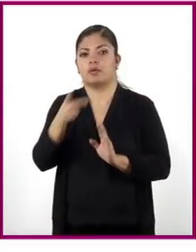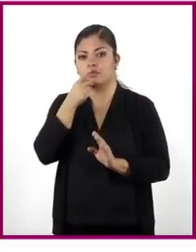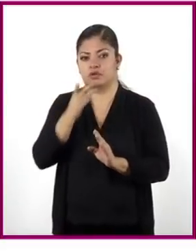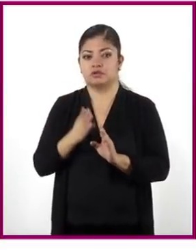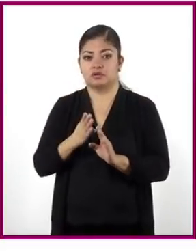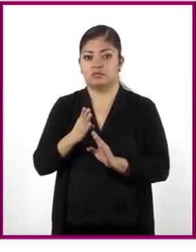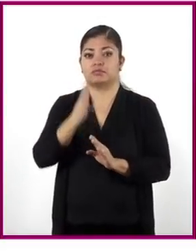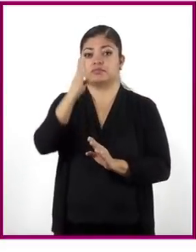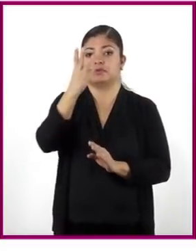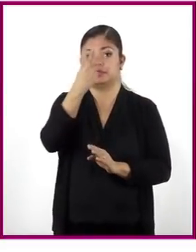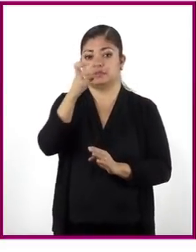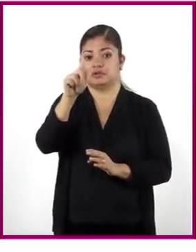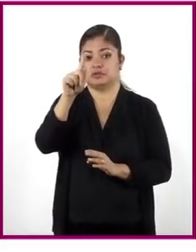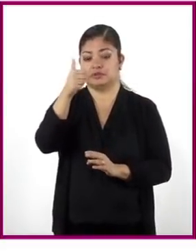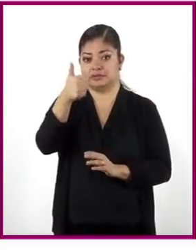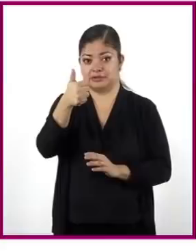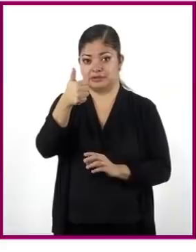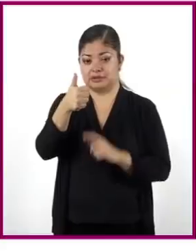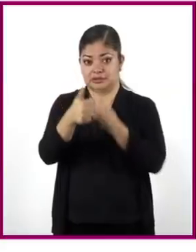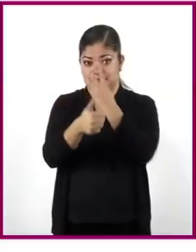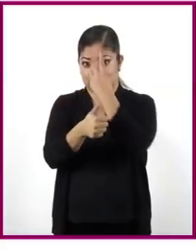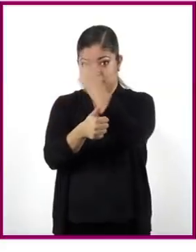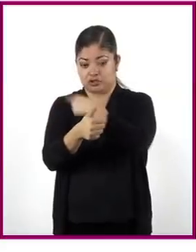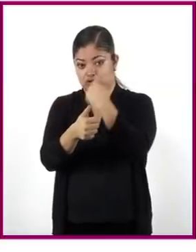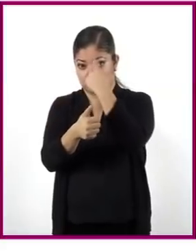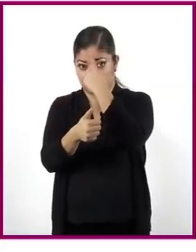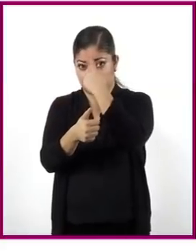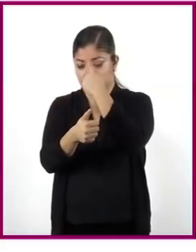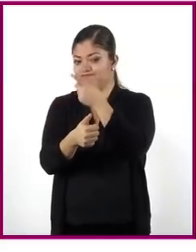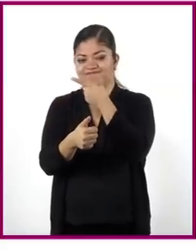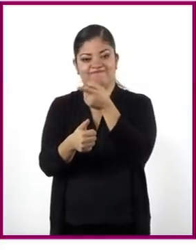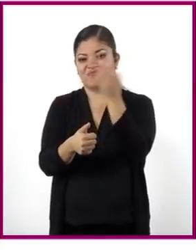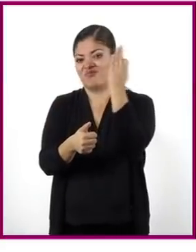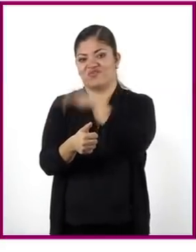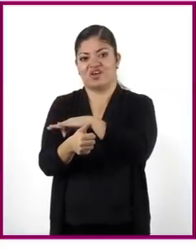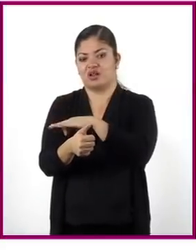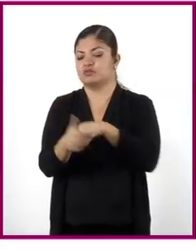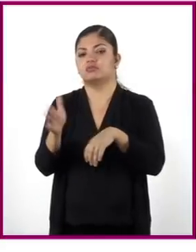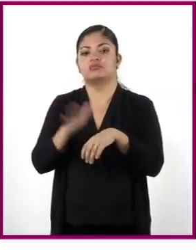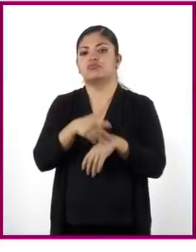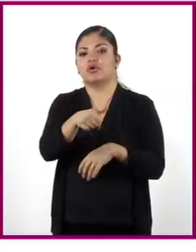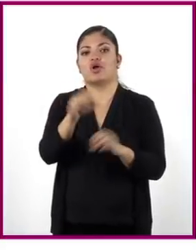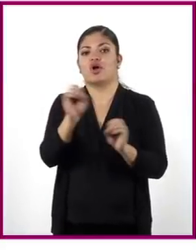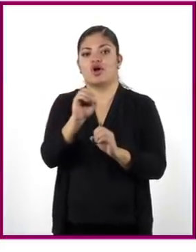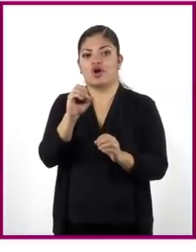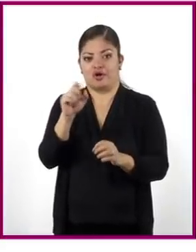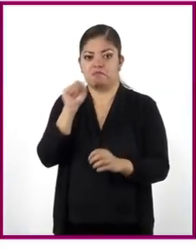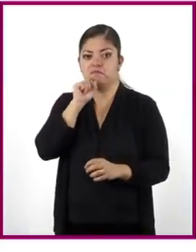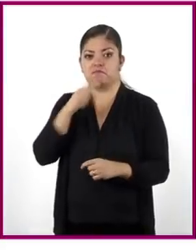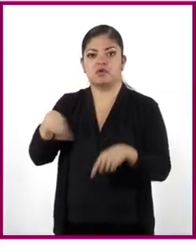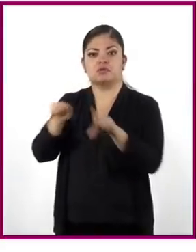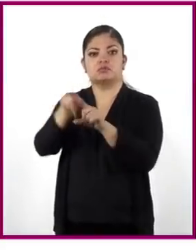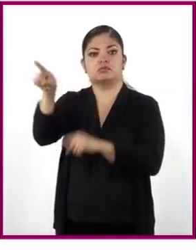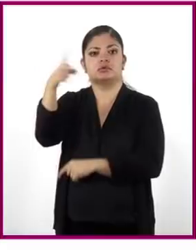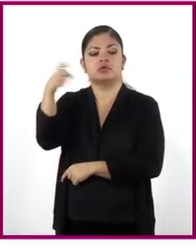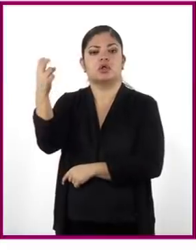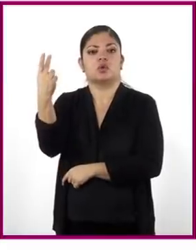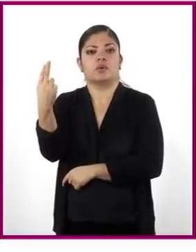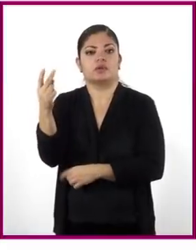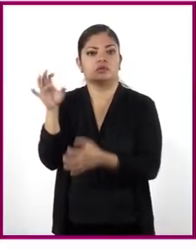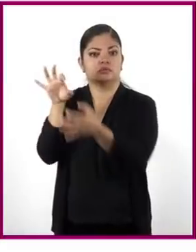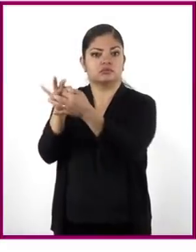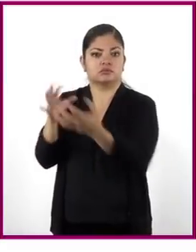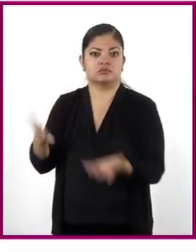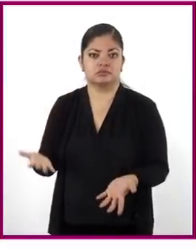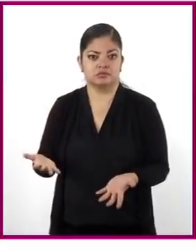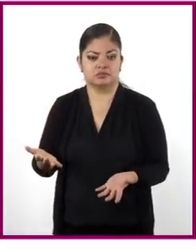376 kilómetros en 3 horas, eso sería falso, pues no cumpliría con la constante de proporcionalidad, ya que